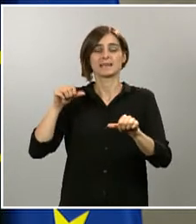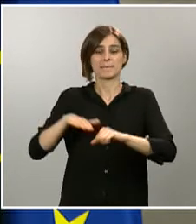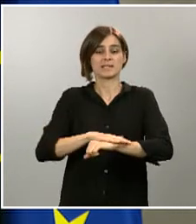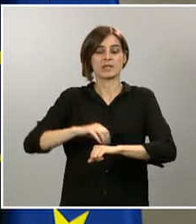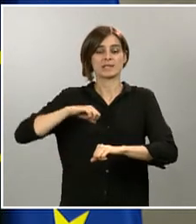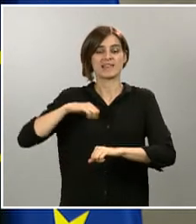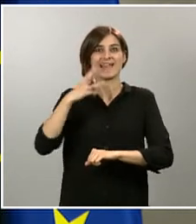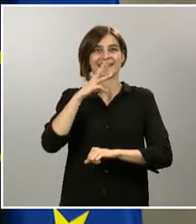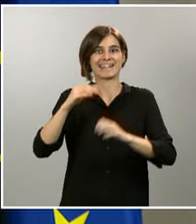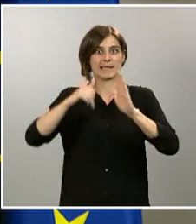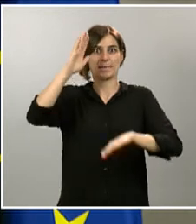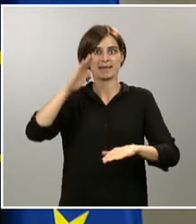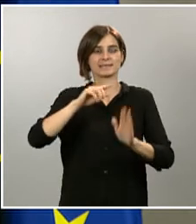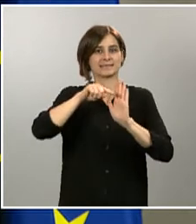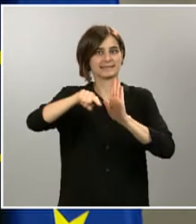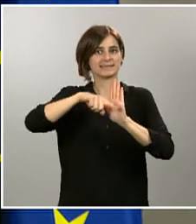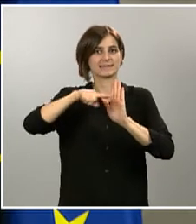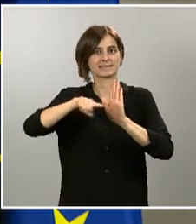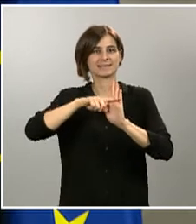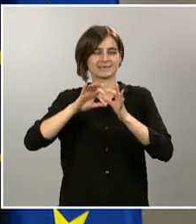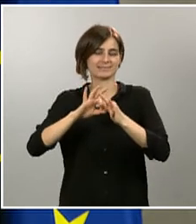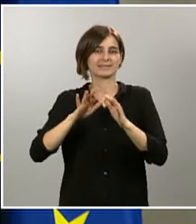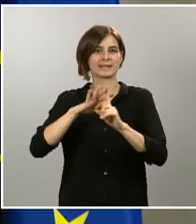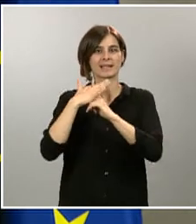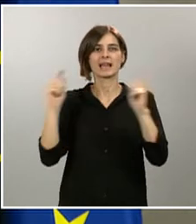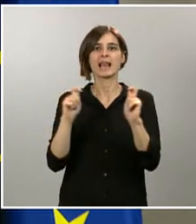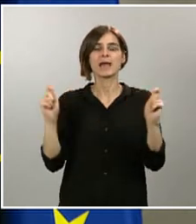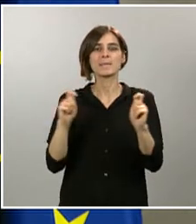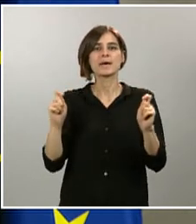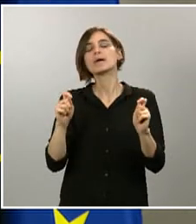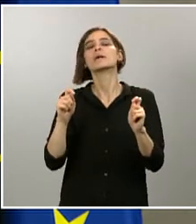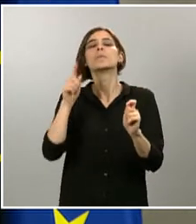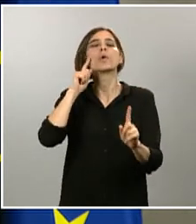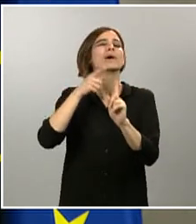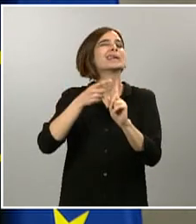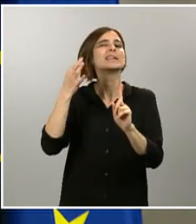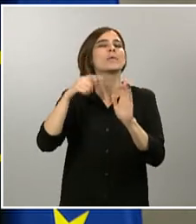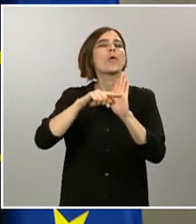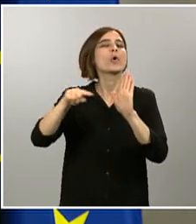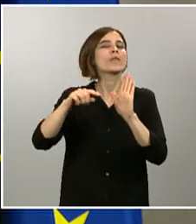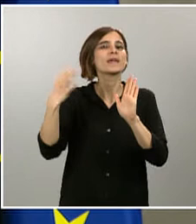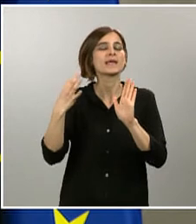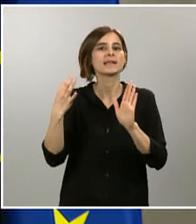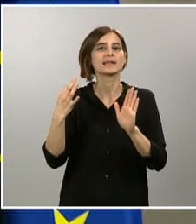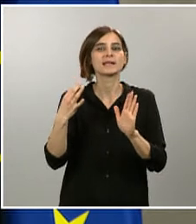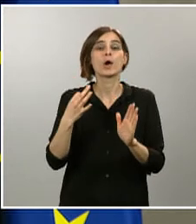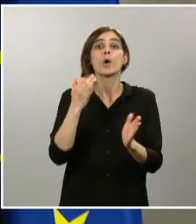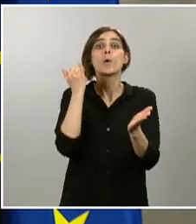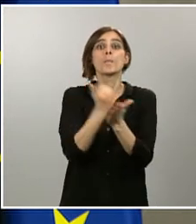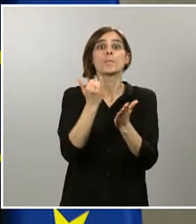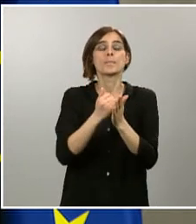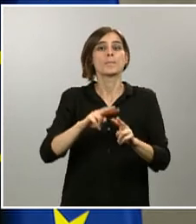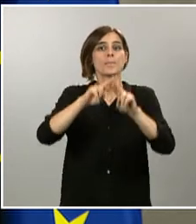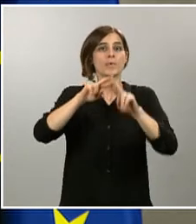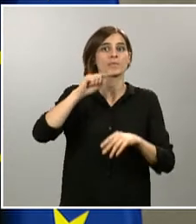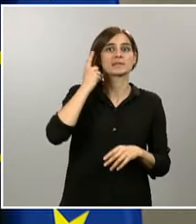el marco del decreto de alarma, que tiene como objetivo fundamental asegurar que las pruebas de diagnóstico, de detección del